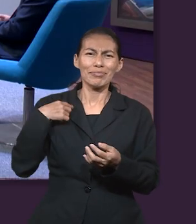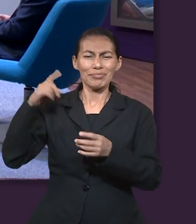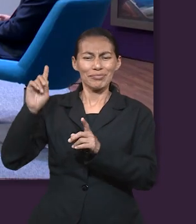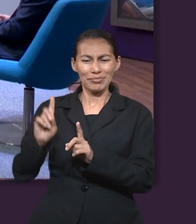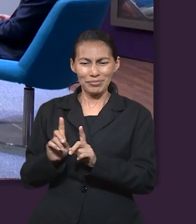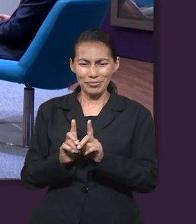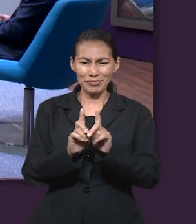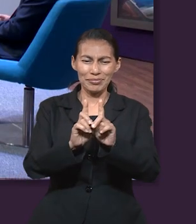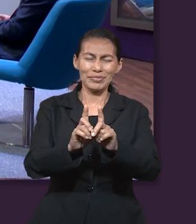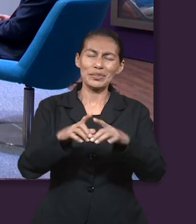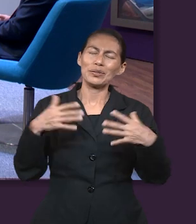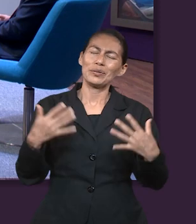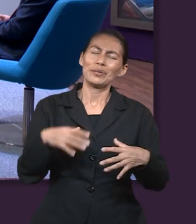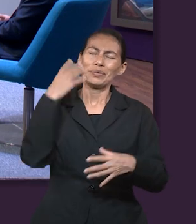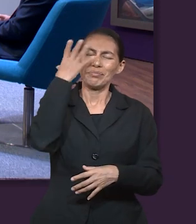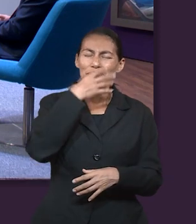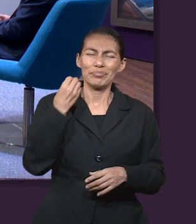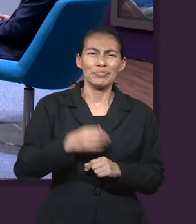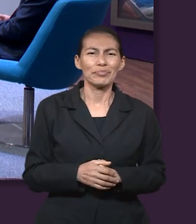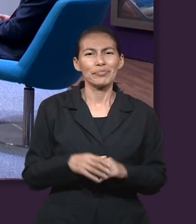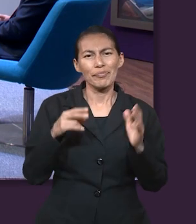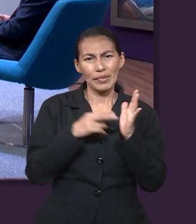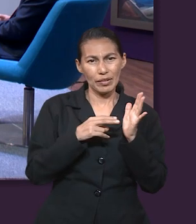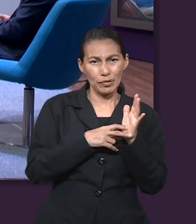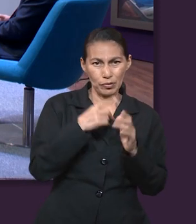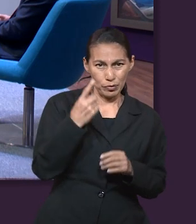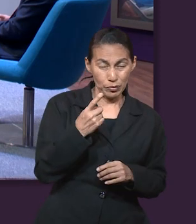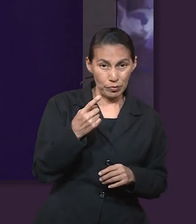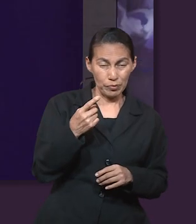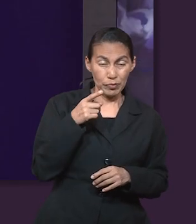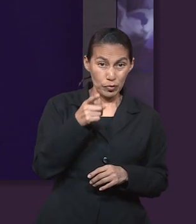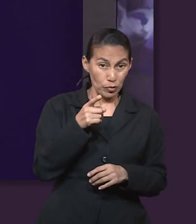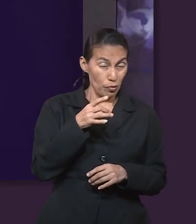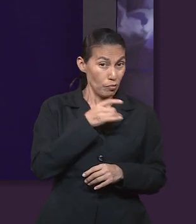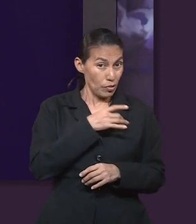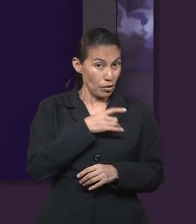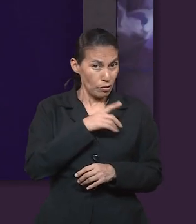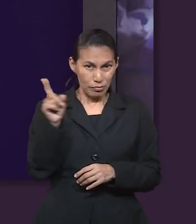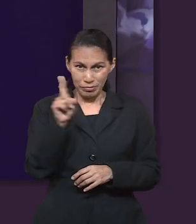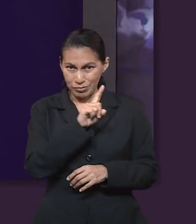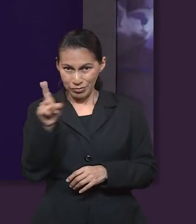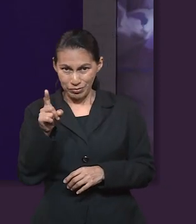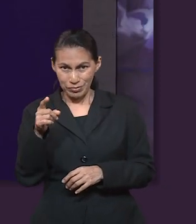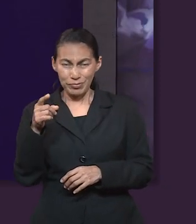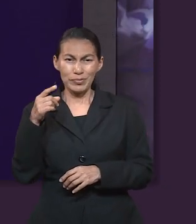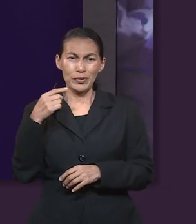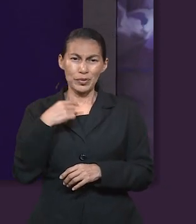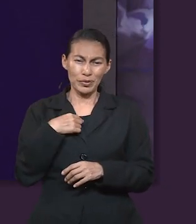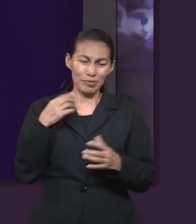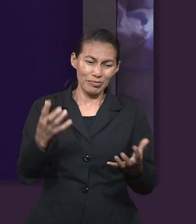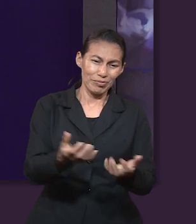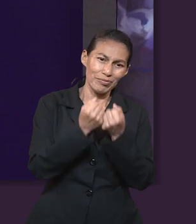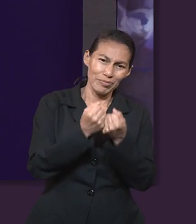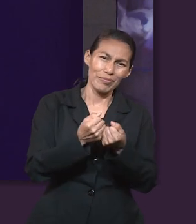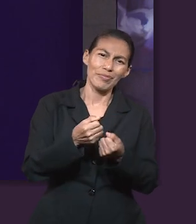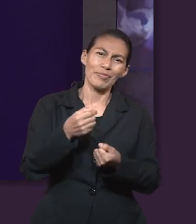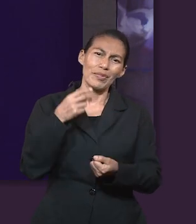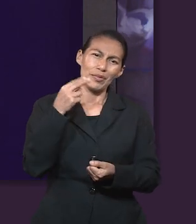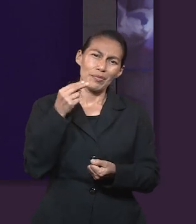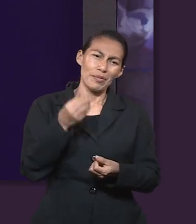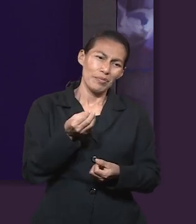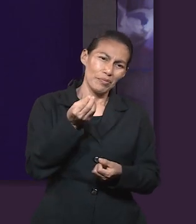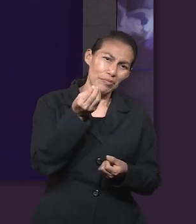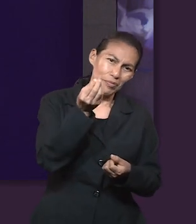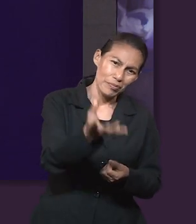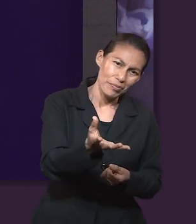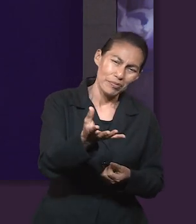hazlo, yo estoy aquí contigo. Y me gusta mucho en el versículo 1, cuando dice, no temas, que yo te he redimido, te he llamado por tu